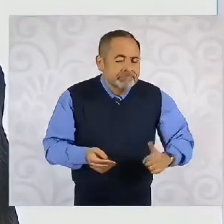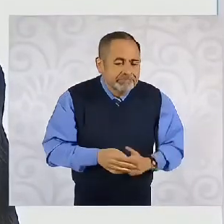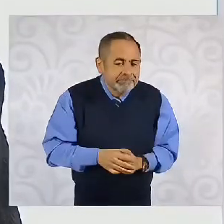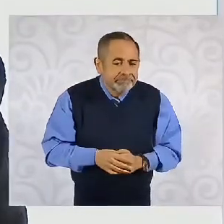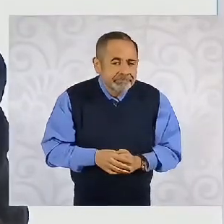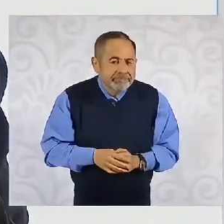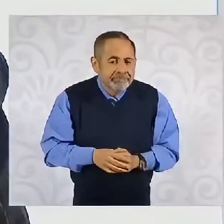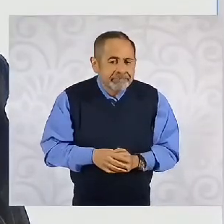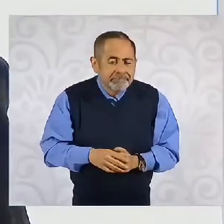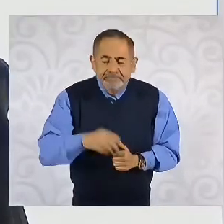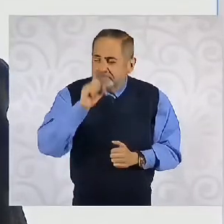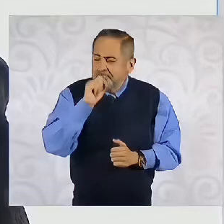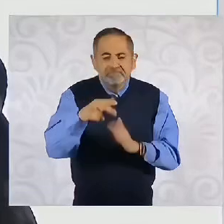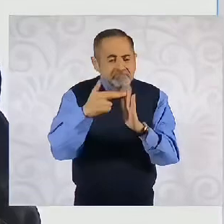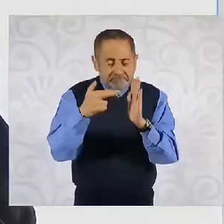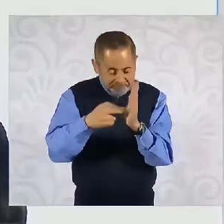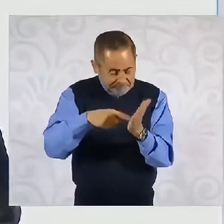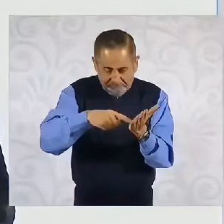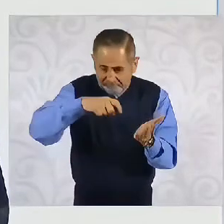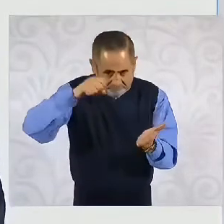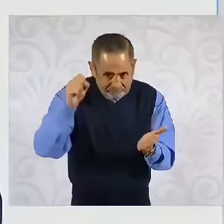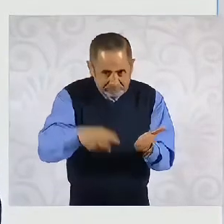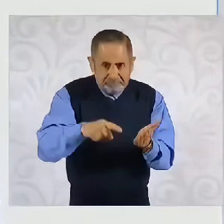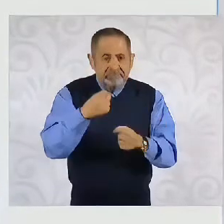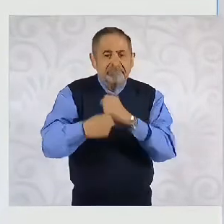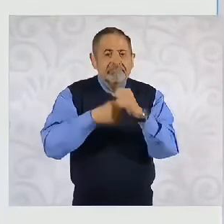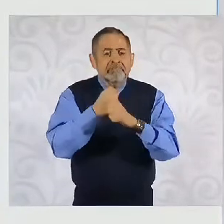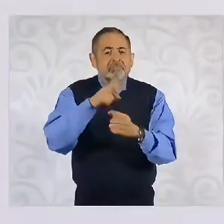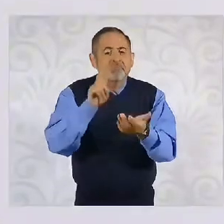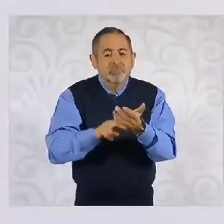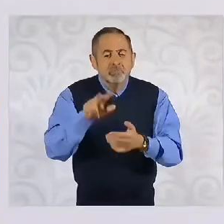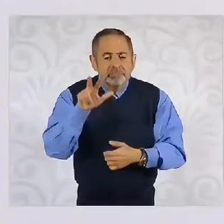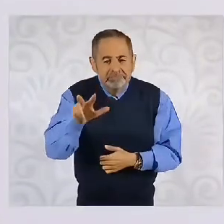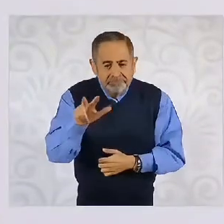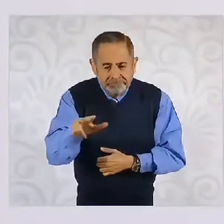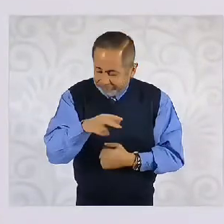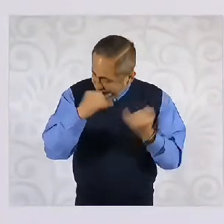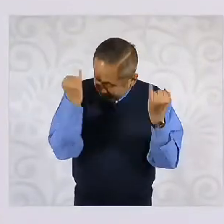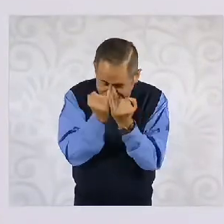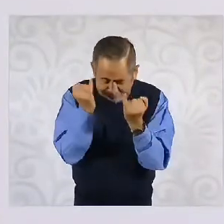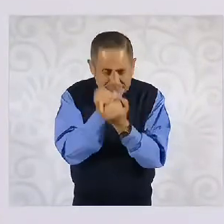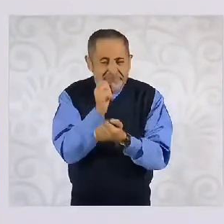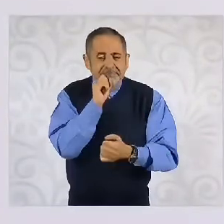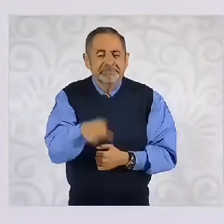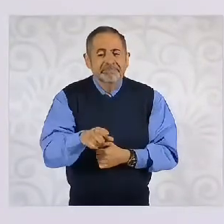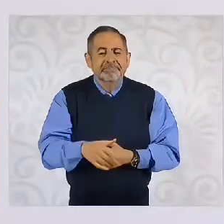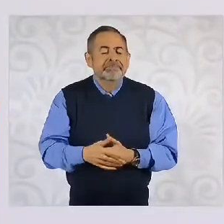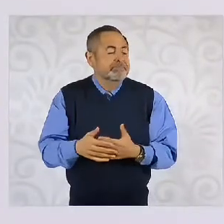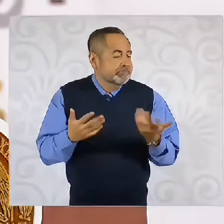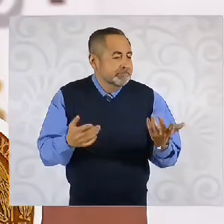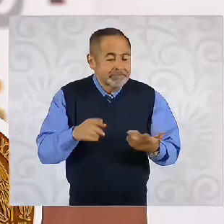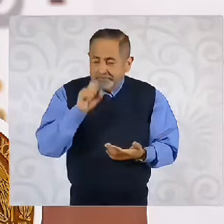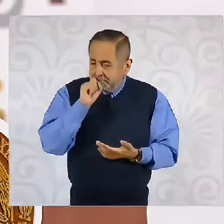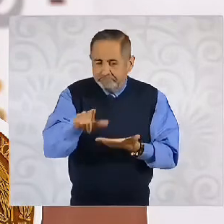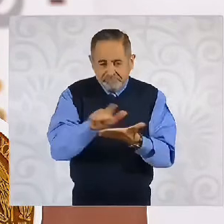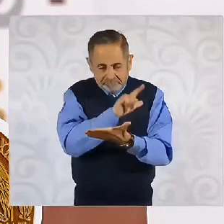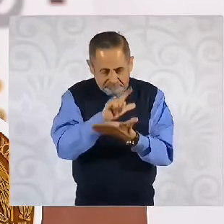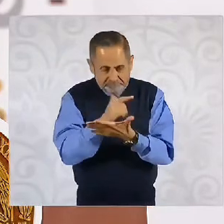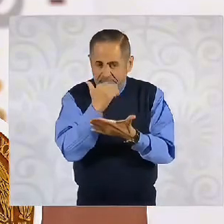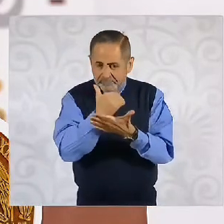con las mismas reglas que se aplicaron en el 2018, con las mismas leyes,